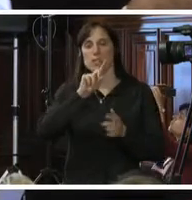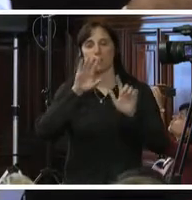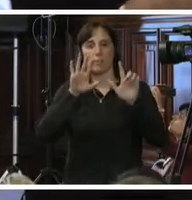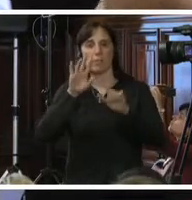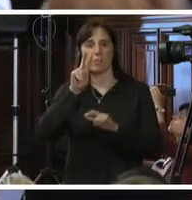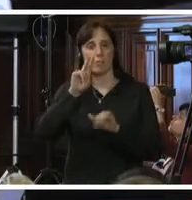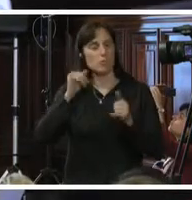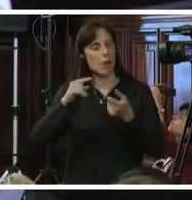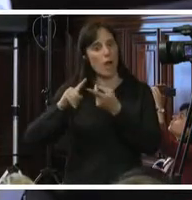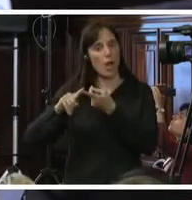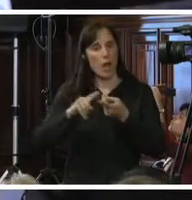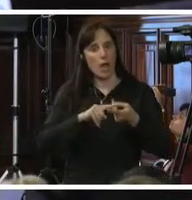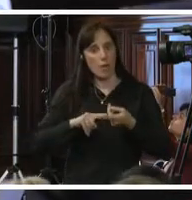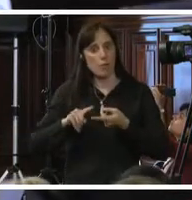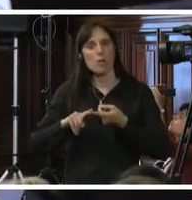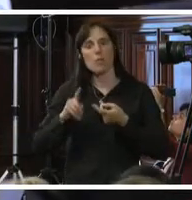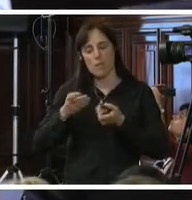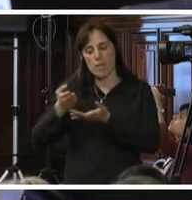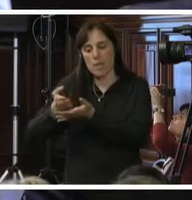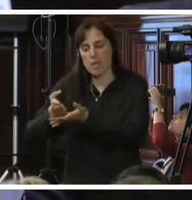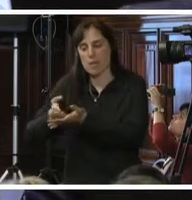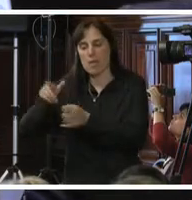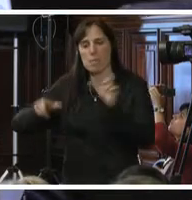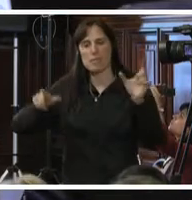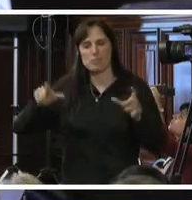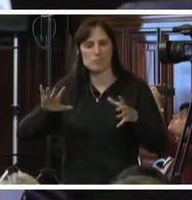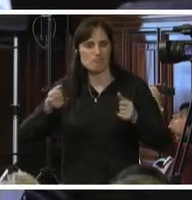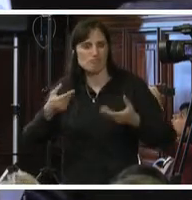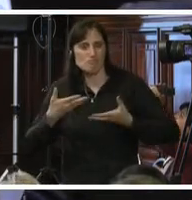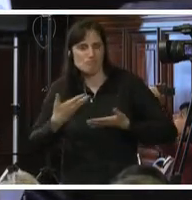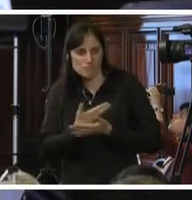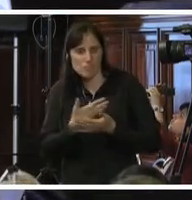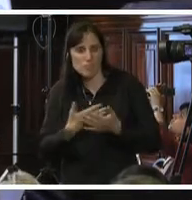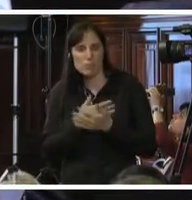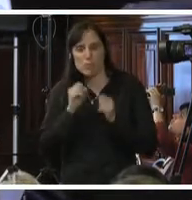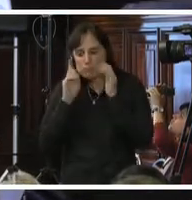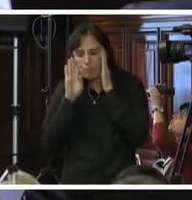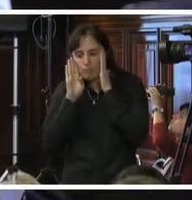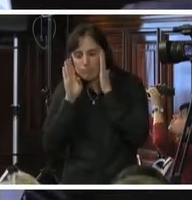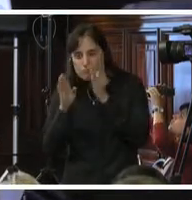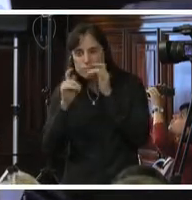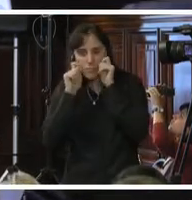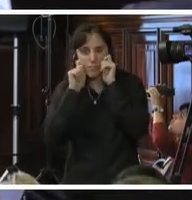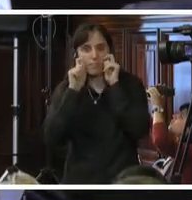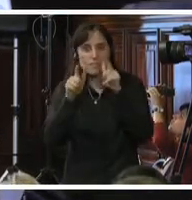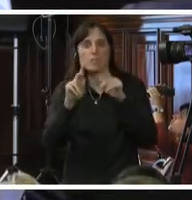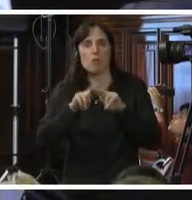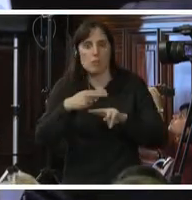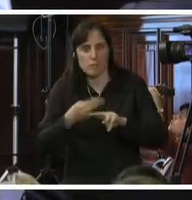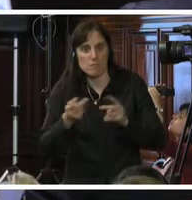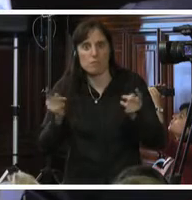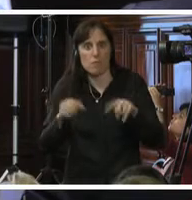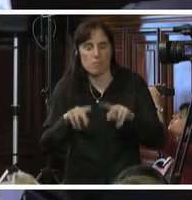existe un amplio acuerdo sobre la necesidad de asistir y proteger a las víctimas para atender sus necesidades particulares y prevenir la revictimización.